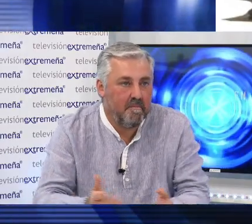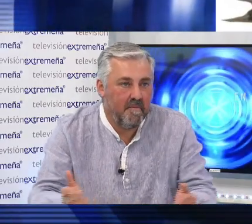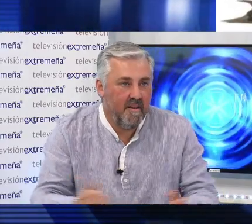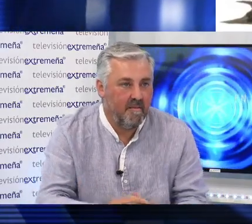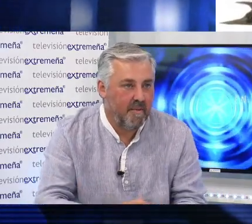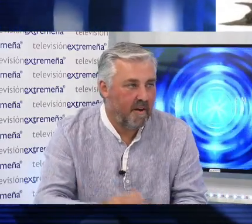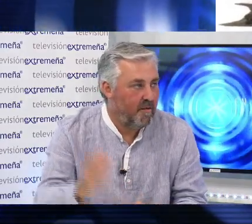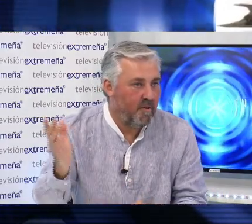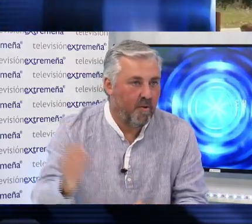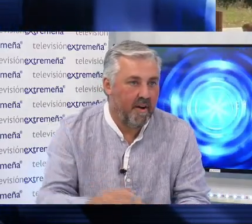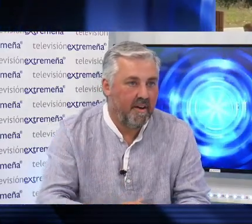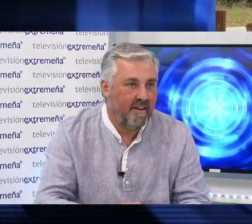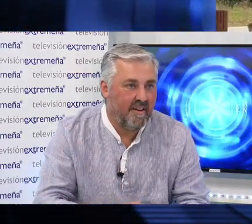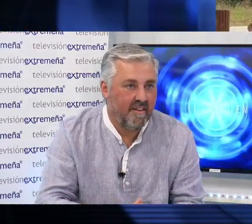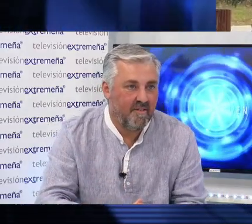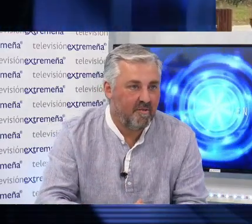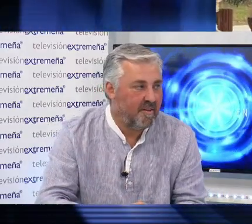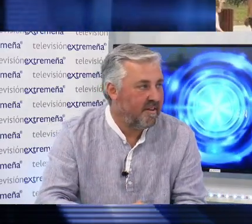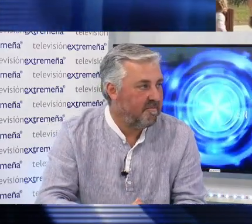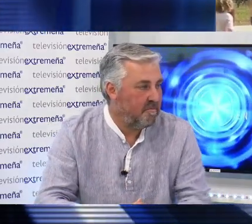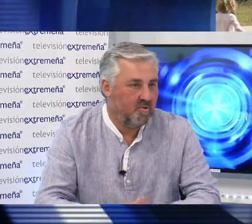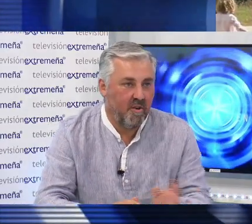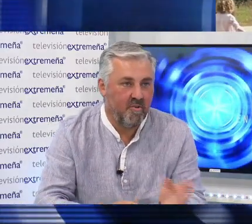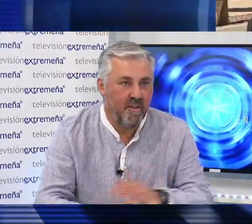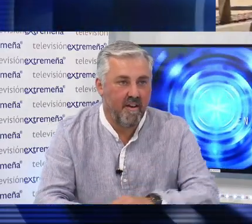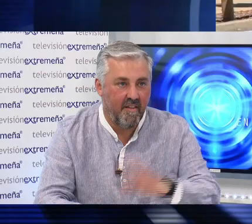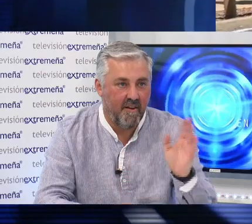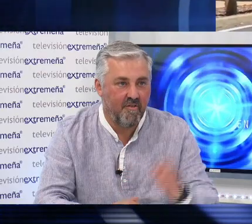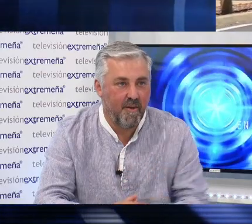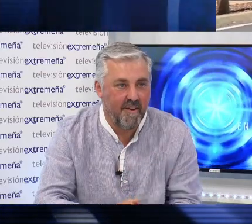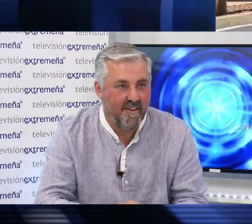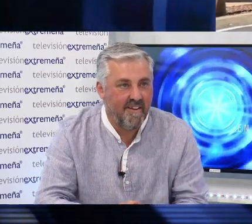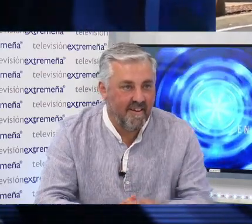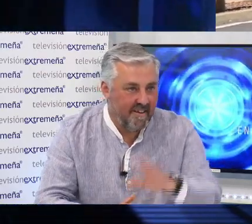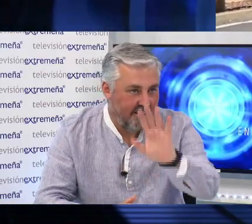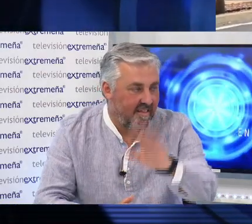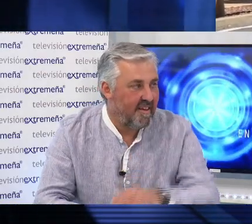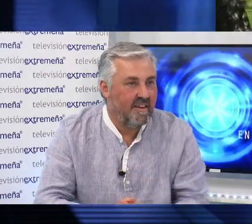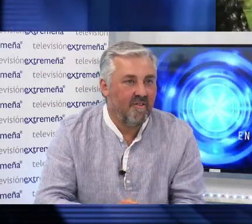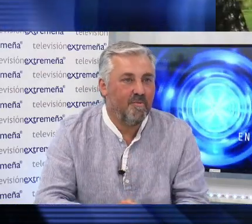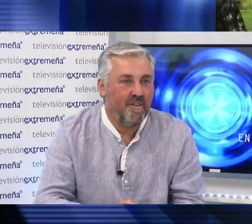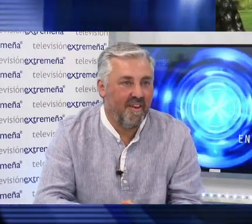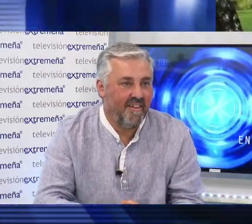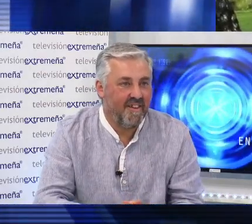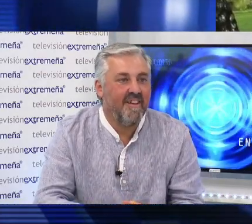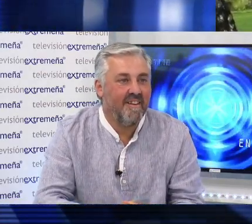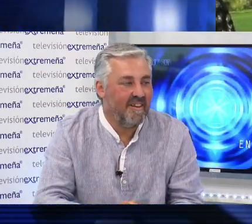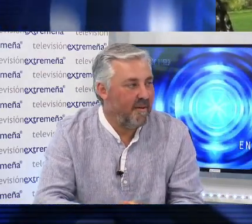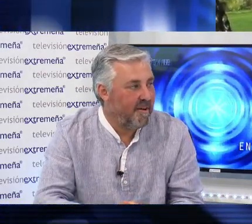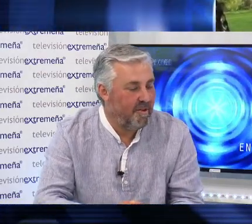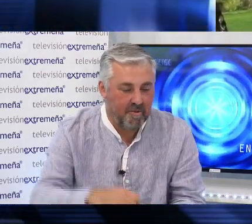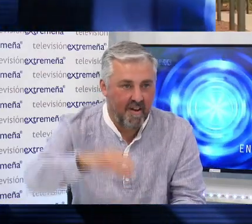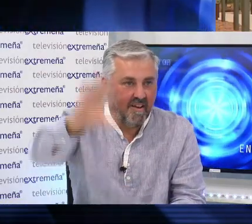Mérida para que venga una azucarera que dentro de ocho años deje de ganar dinero y se vaya y te deje como decía antes